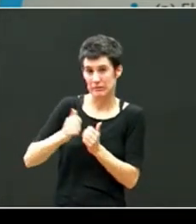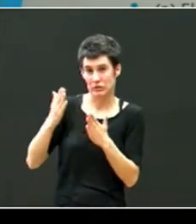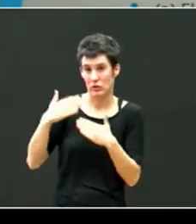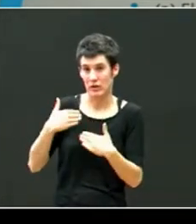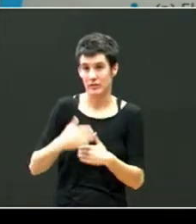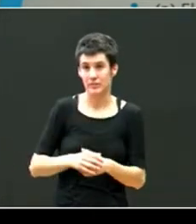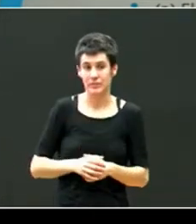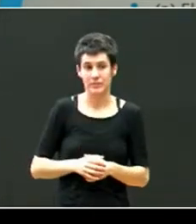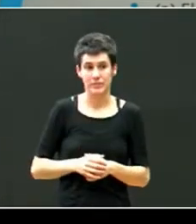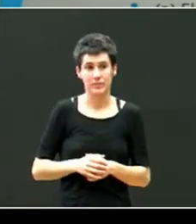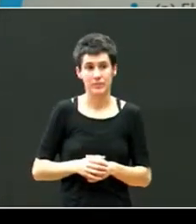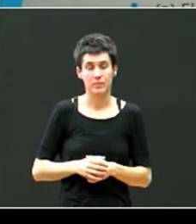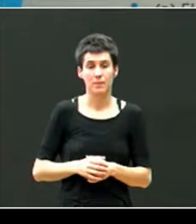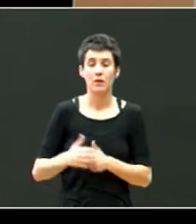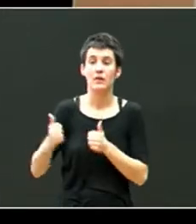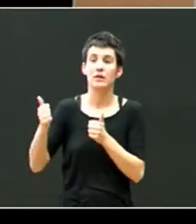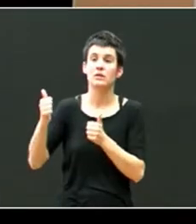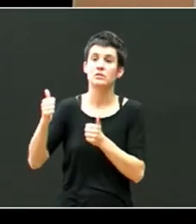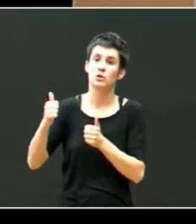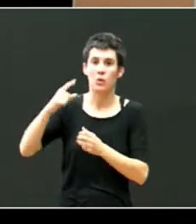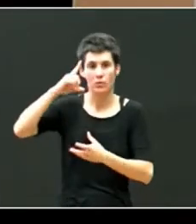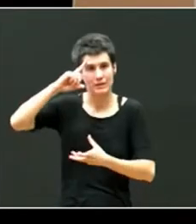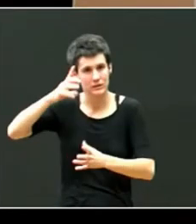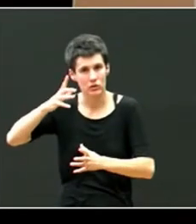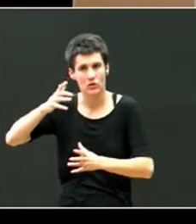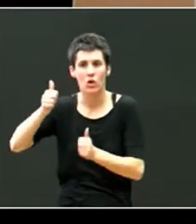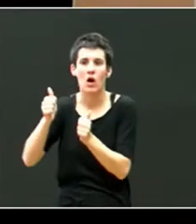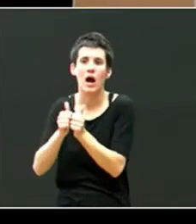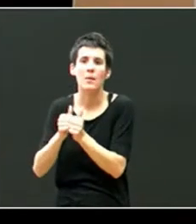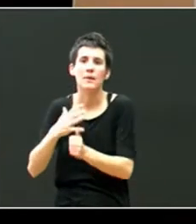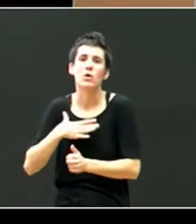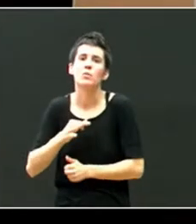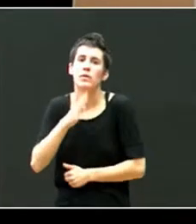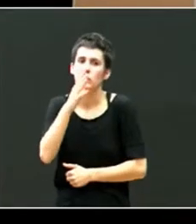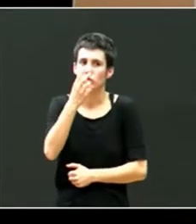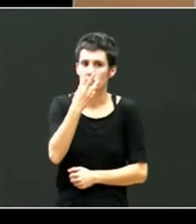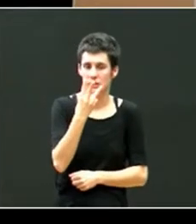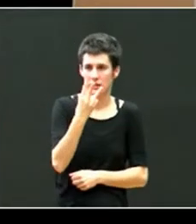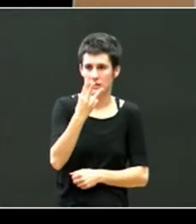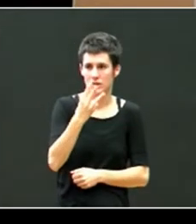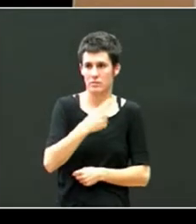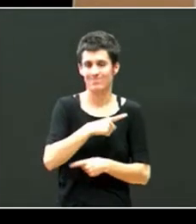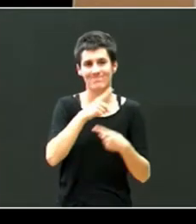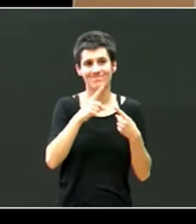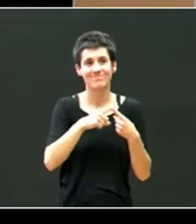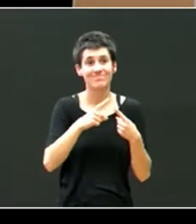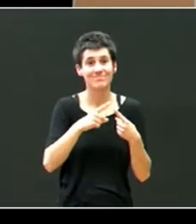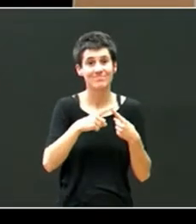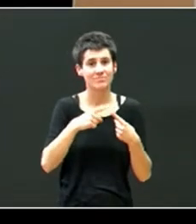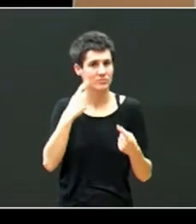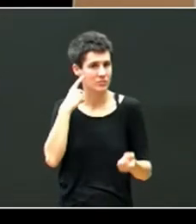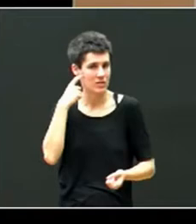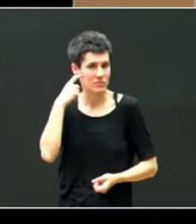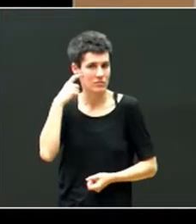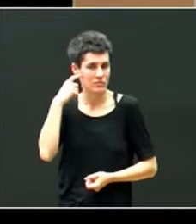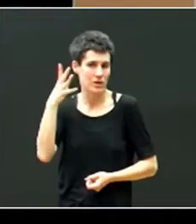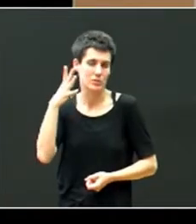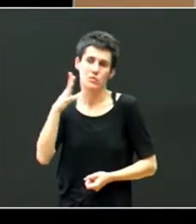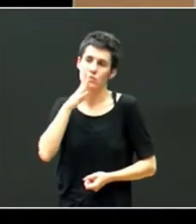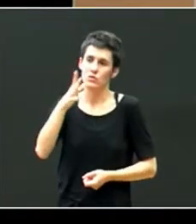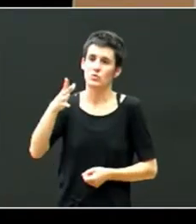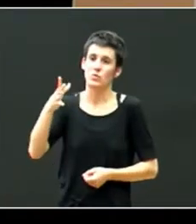y los trastornos del apego pueden venir por estas tres causas el famoso trastorno reactivo de la vinculación